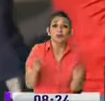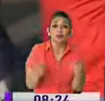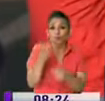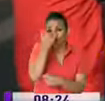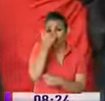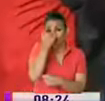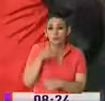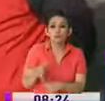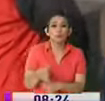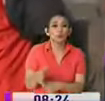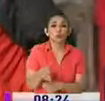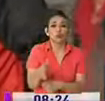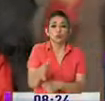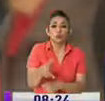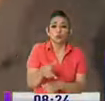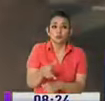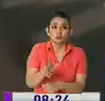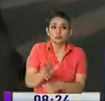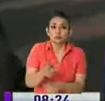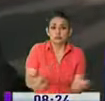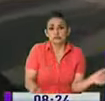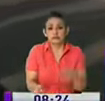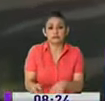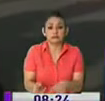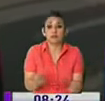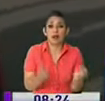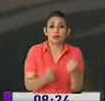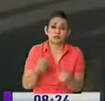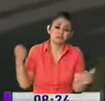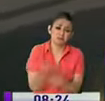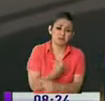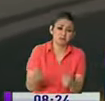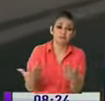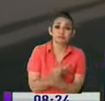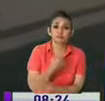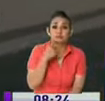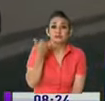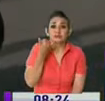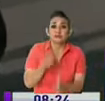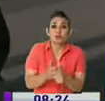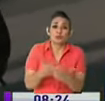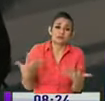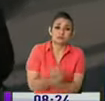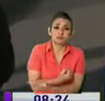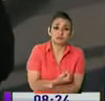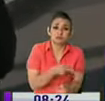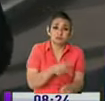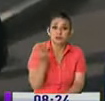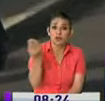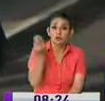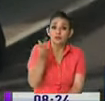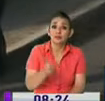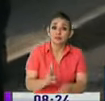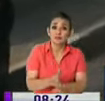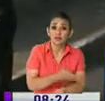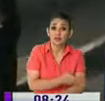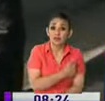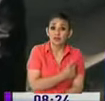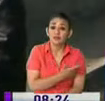vienen y les suben en los carros y los golpean por quitarles sus cosas. También hay chicos que han sufrido